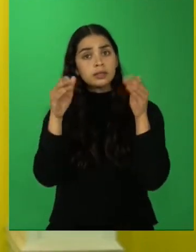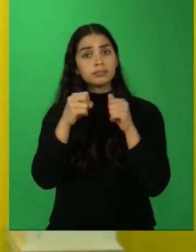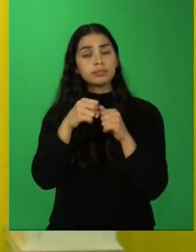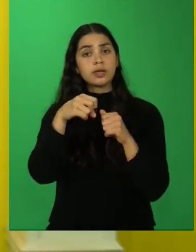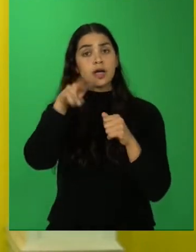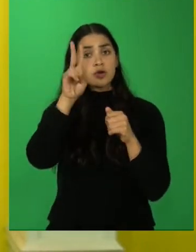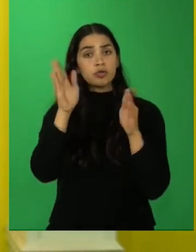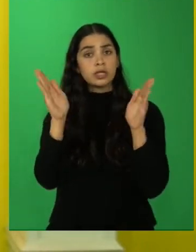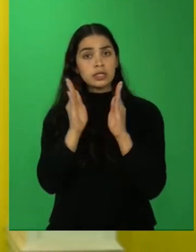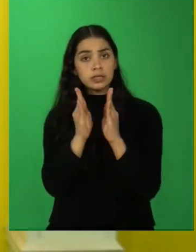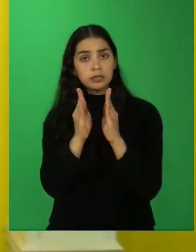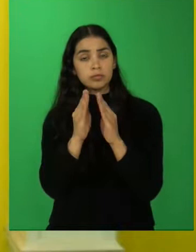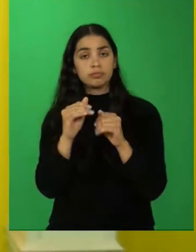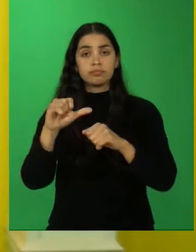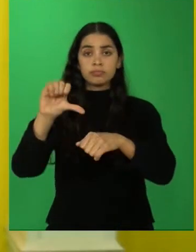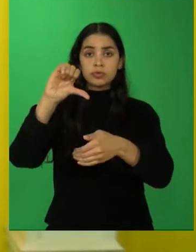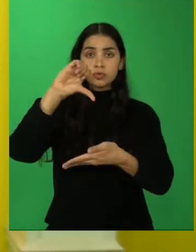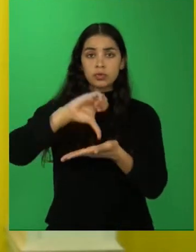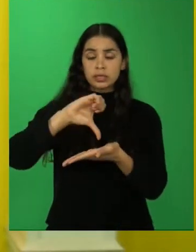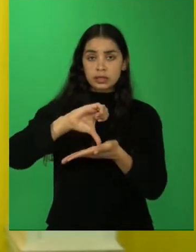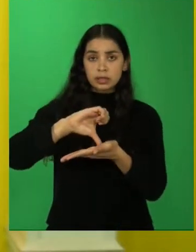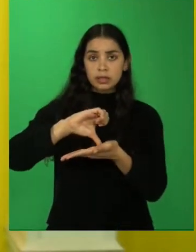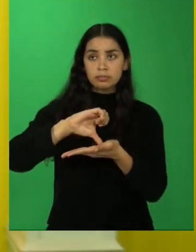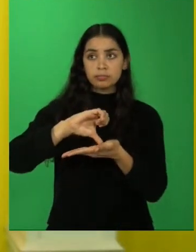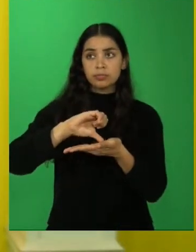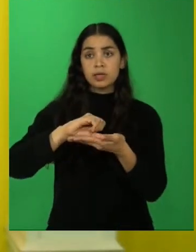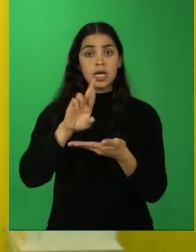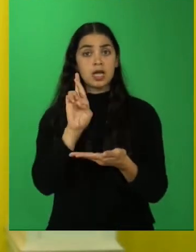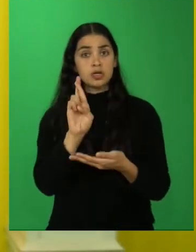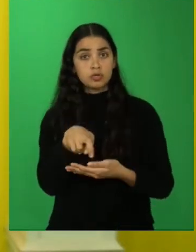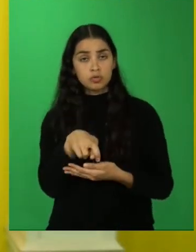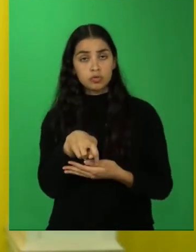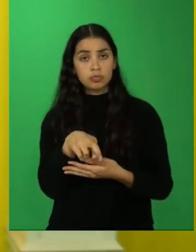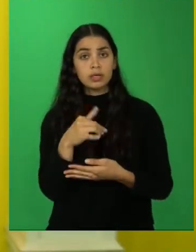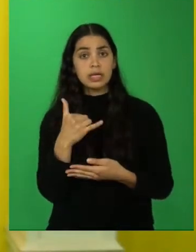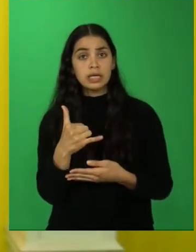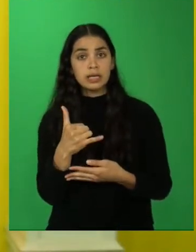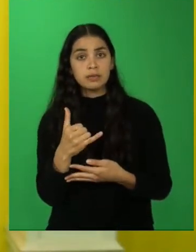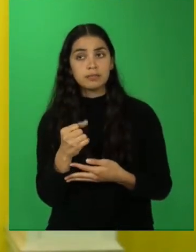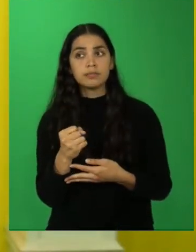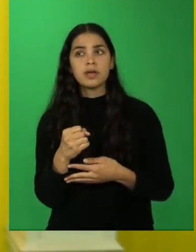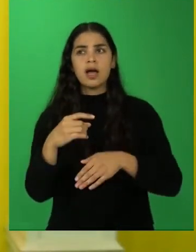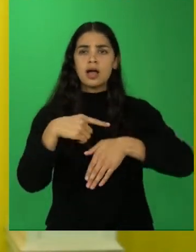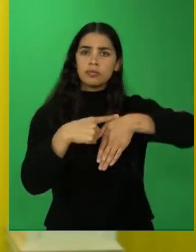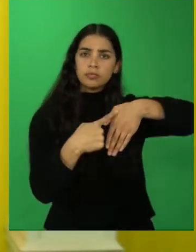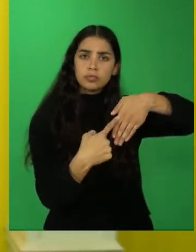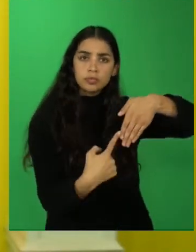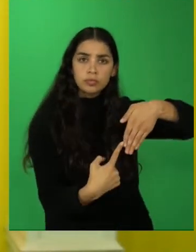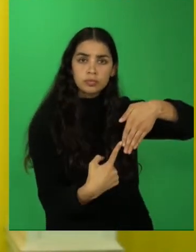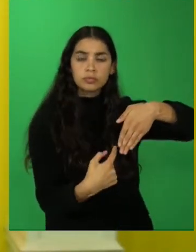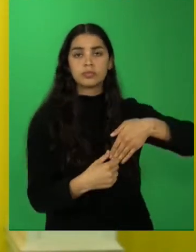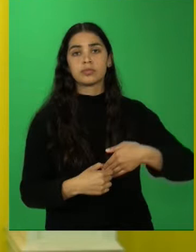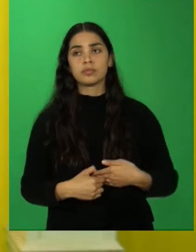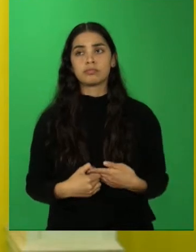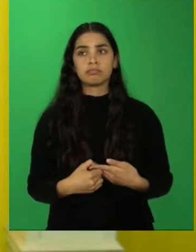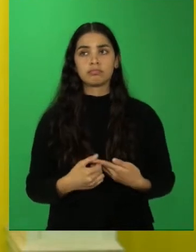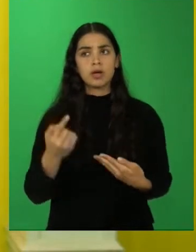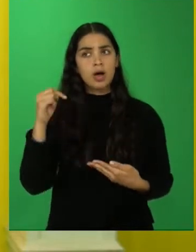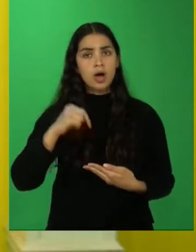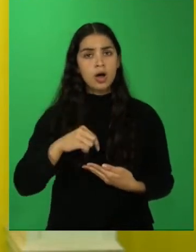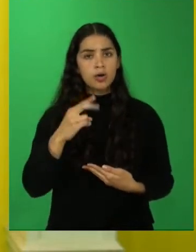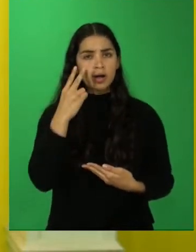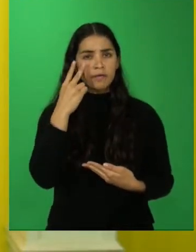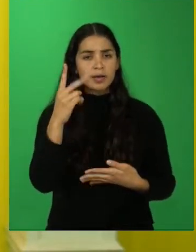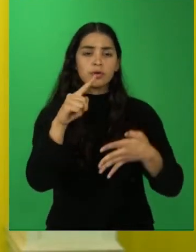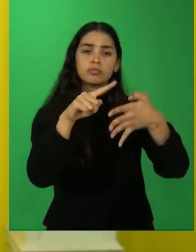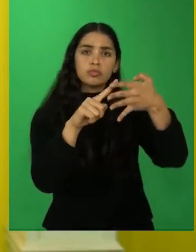chico, la zona central, la zona sur y la zona austral. Ahora veremos cada una de